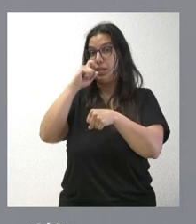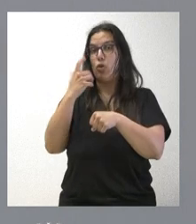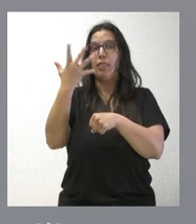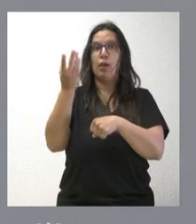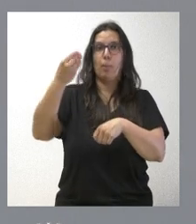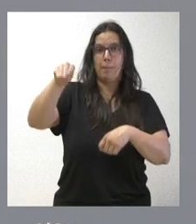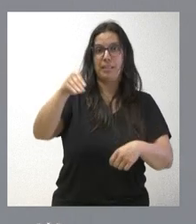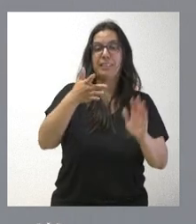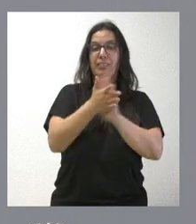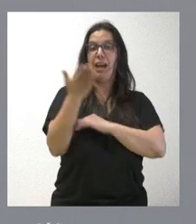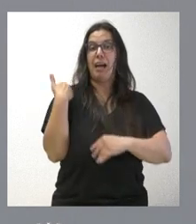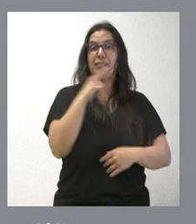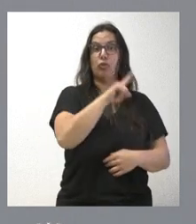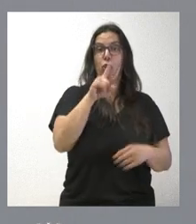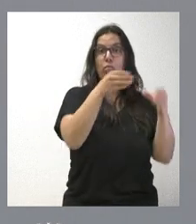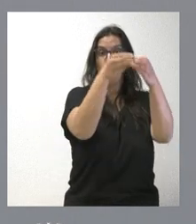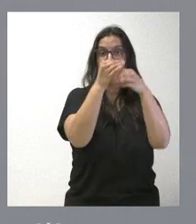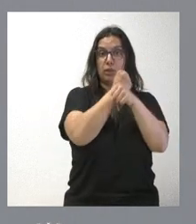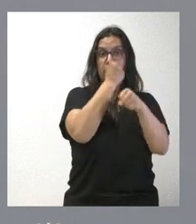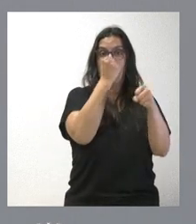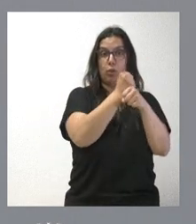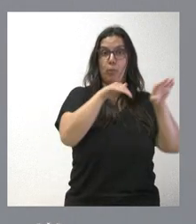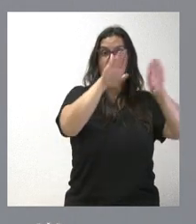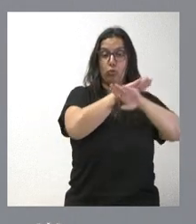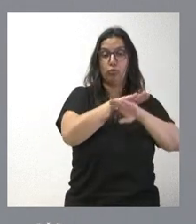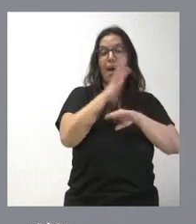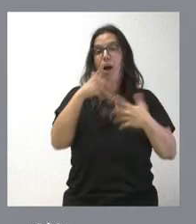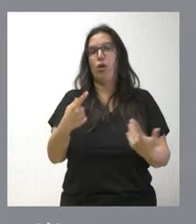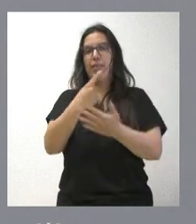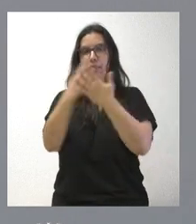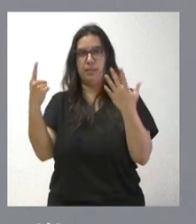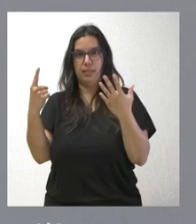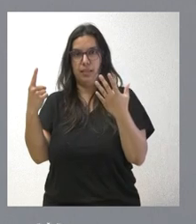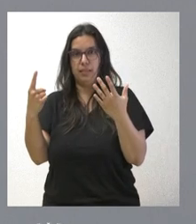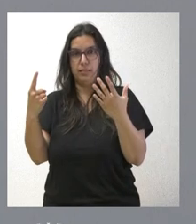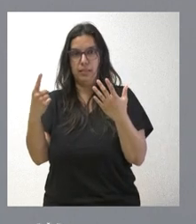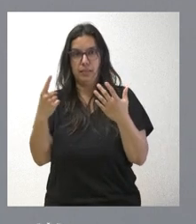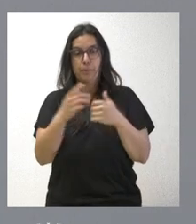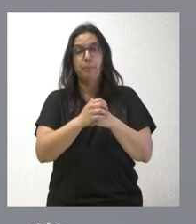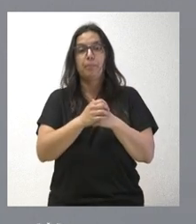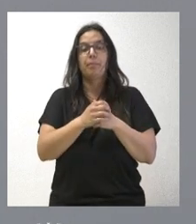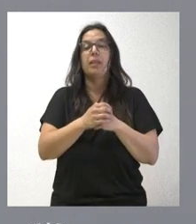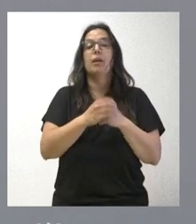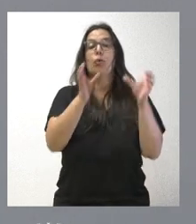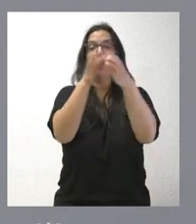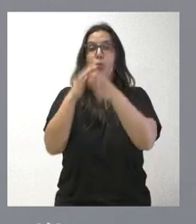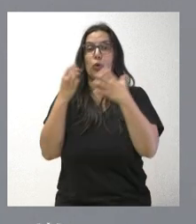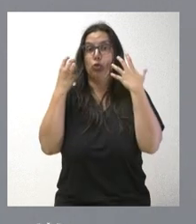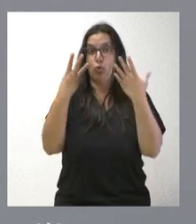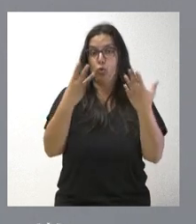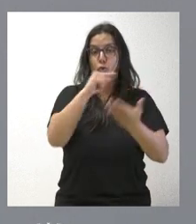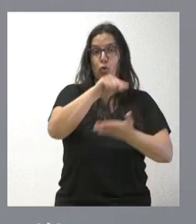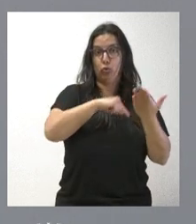pasamos de once a dieciséis cuadrillas nocturnas. Se contratan ocho cuadrillas. De las ocho cuadrillas, tres